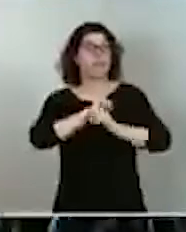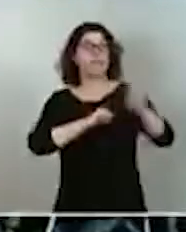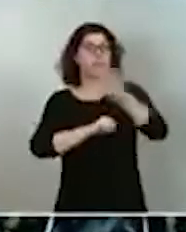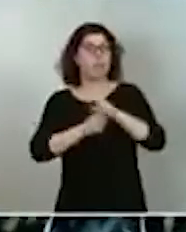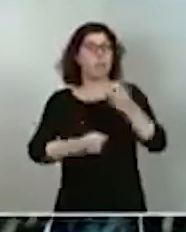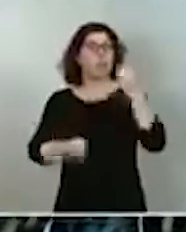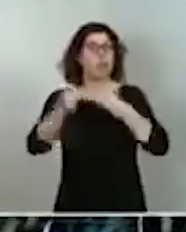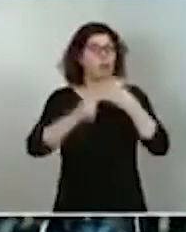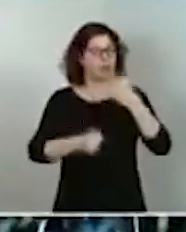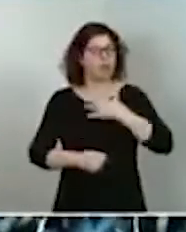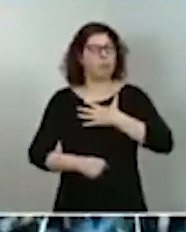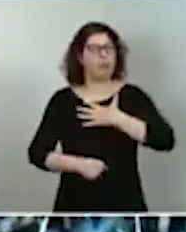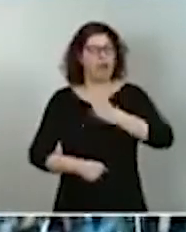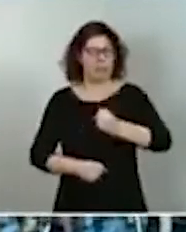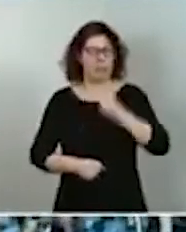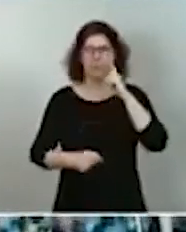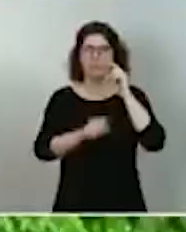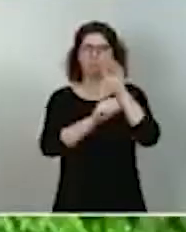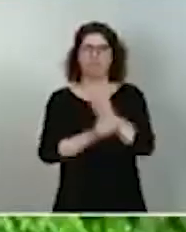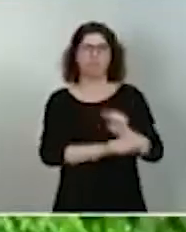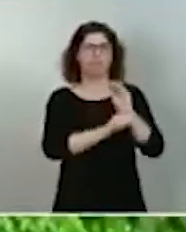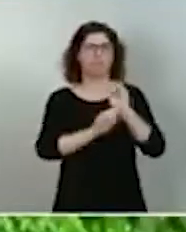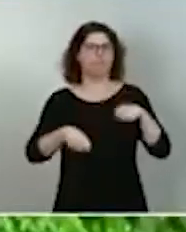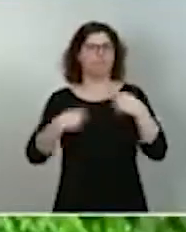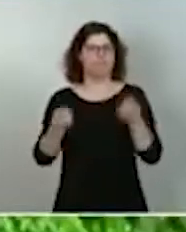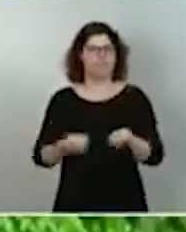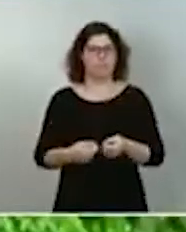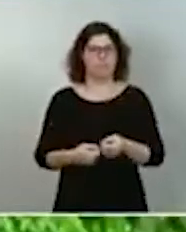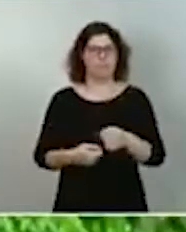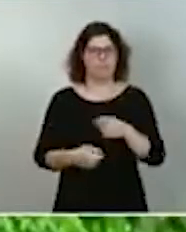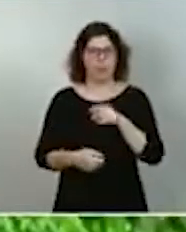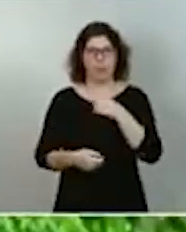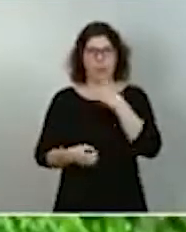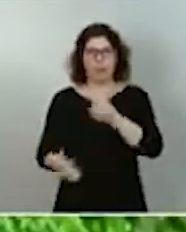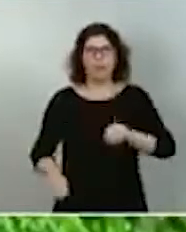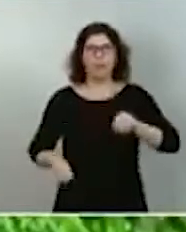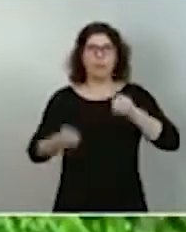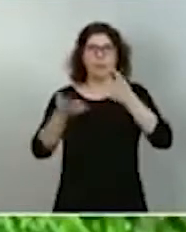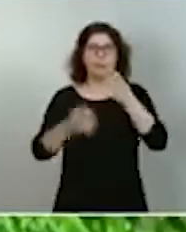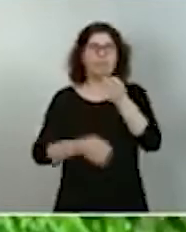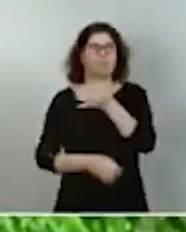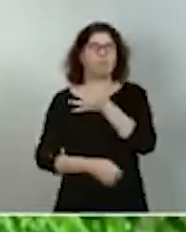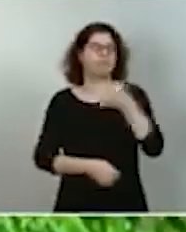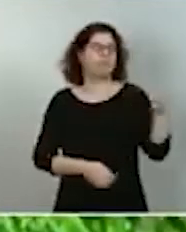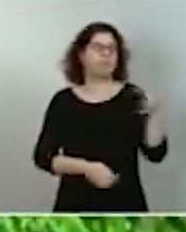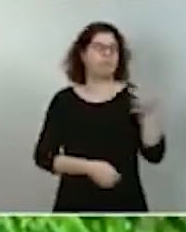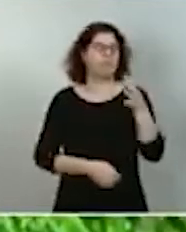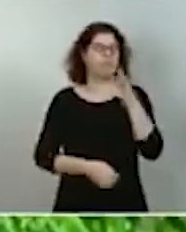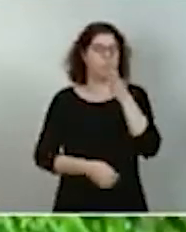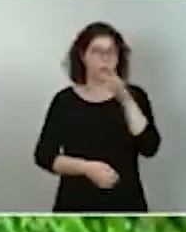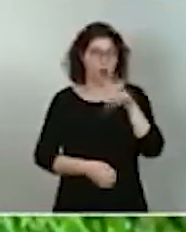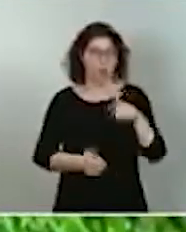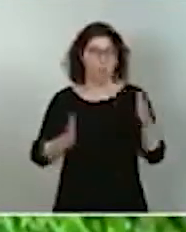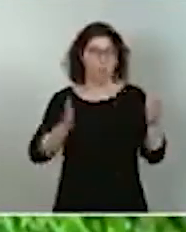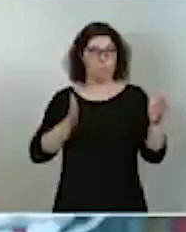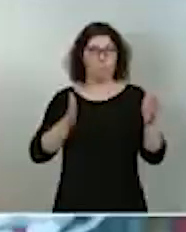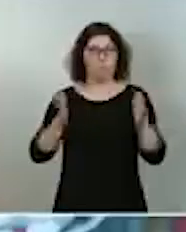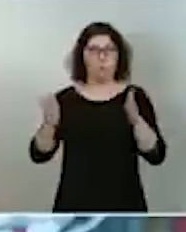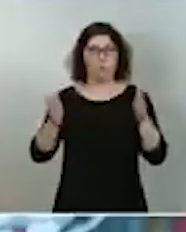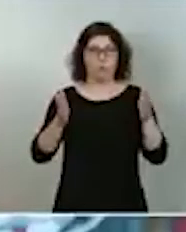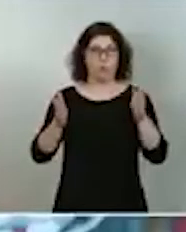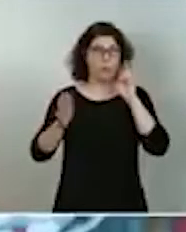Y era una llamada pertinente en un momento en el que hemos experimentado de forma simultánea a escala global